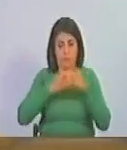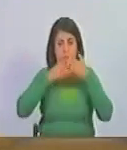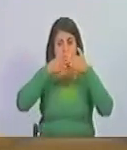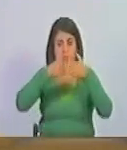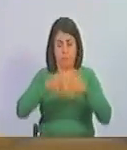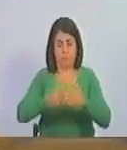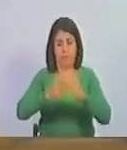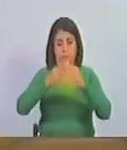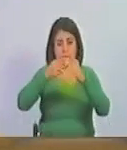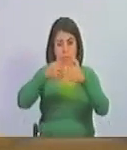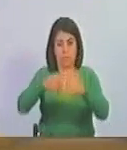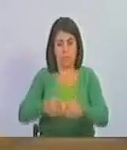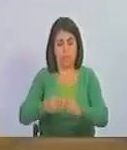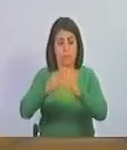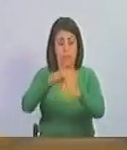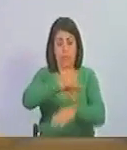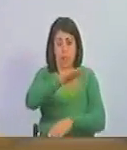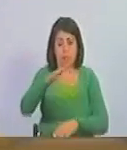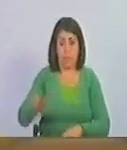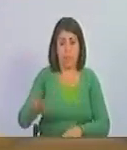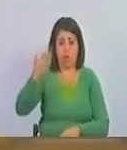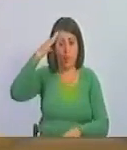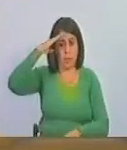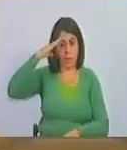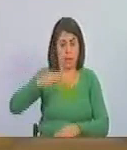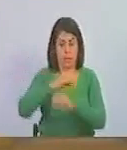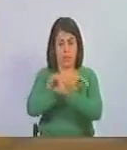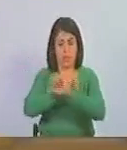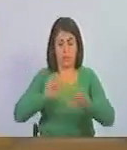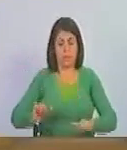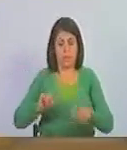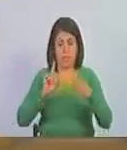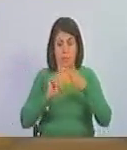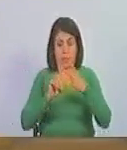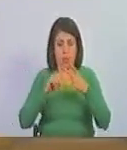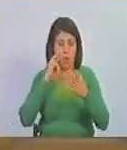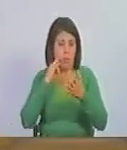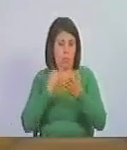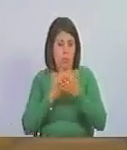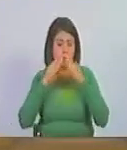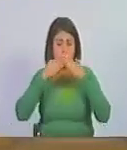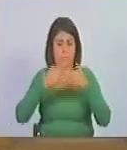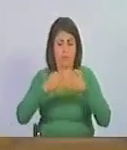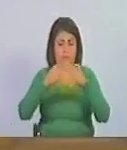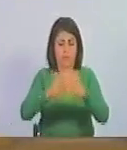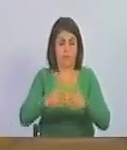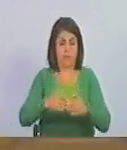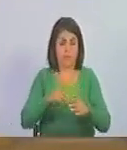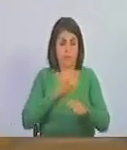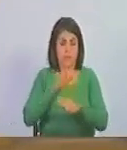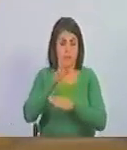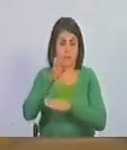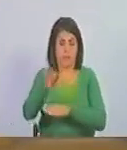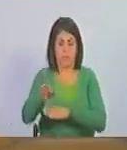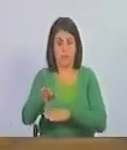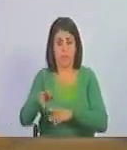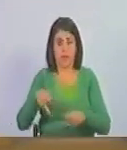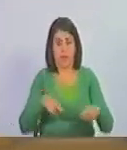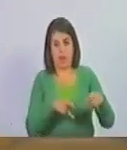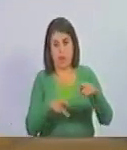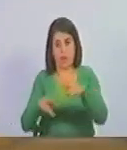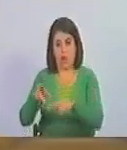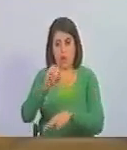nuevamente juega un papel fundamental. Se genera la segunda expedición la expedición de Jatmel. Llegamos por el río